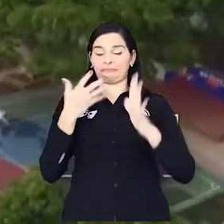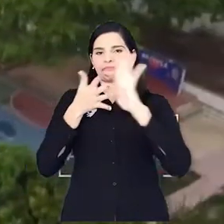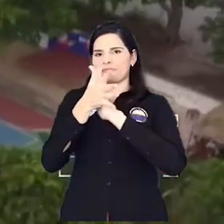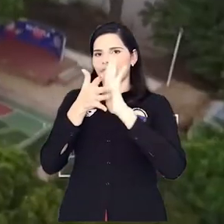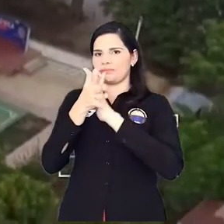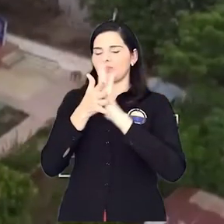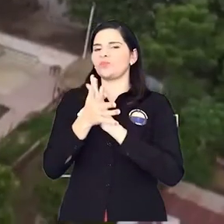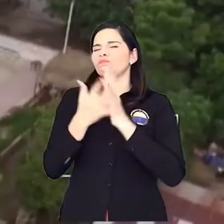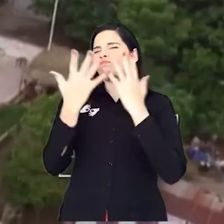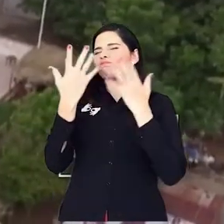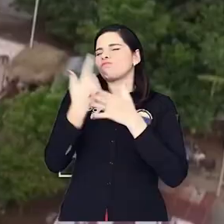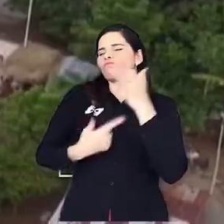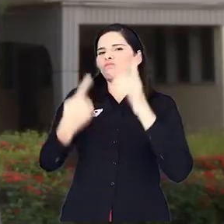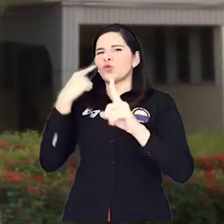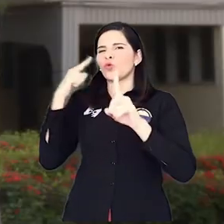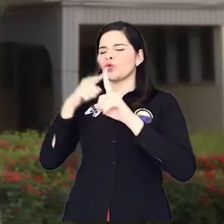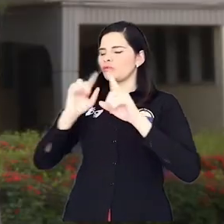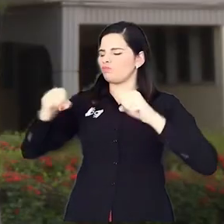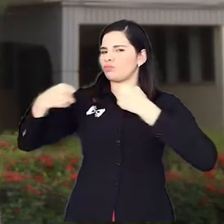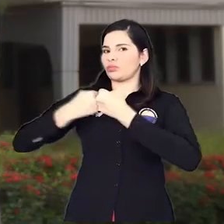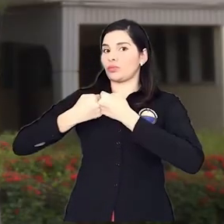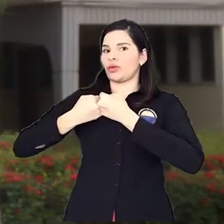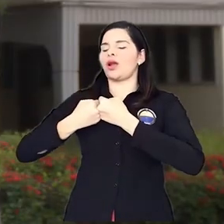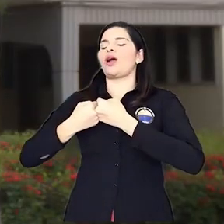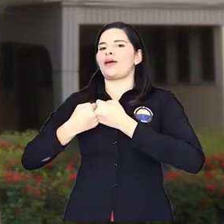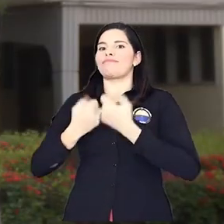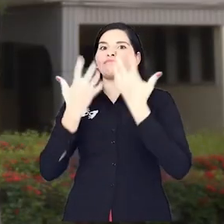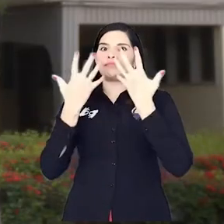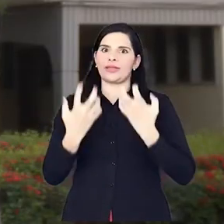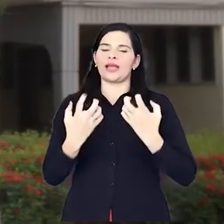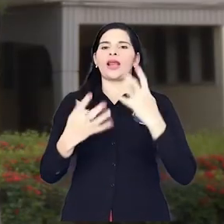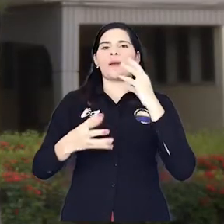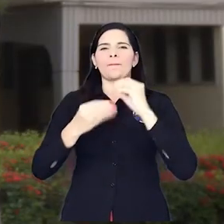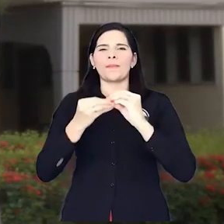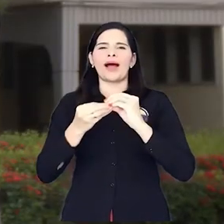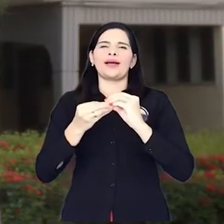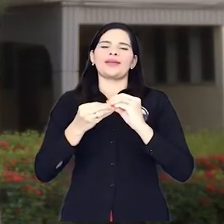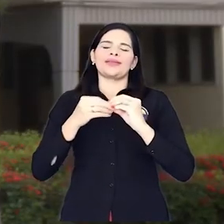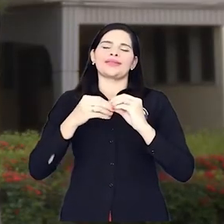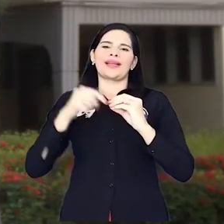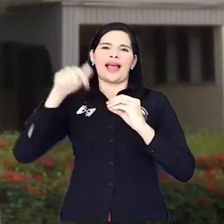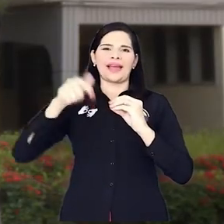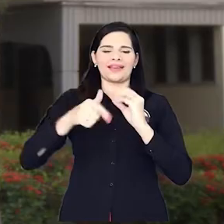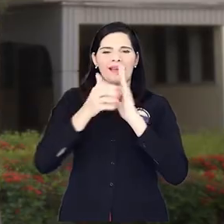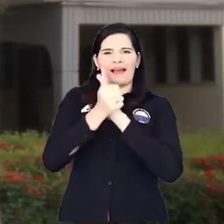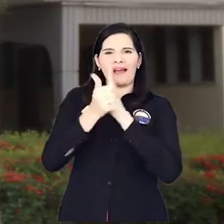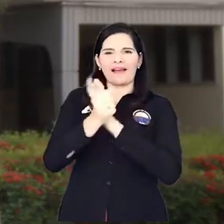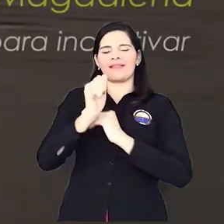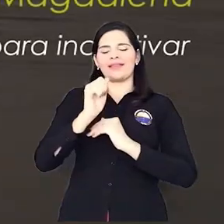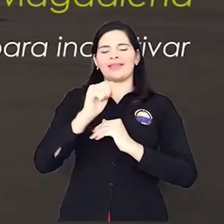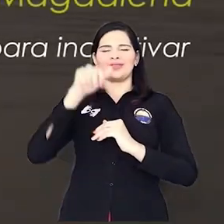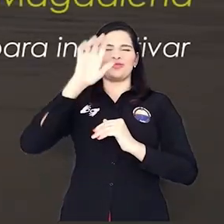Por un lado ampliar la cobertura de 2 a 5 de ese programa